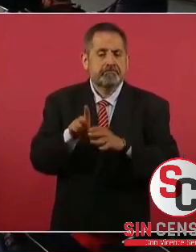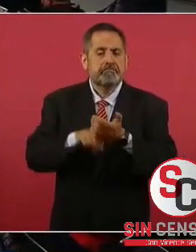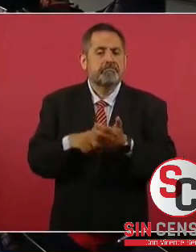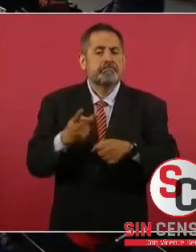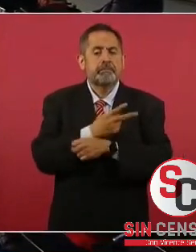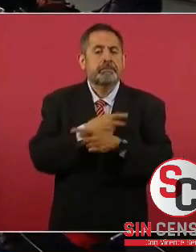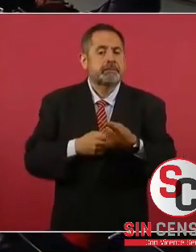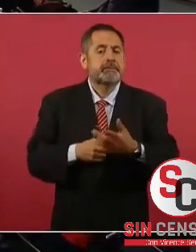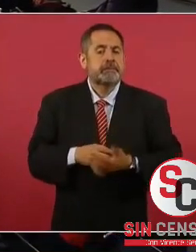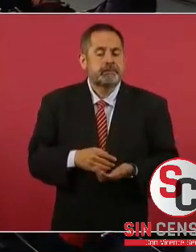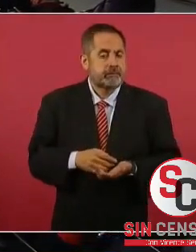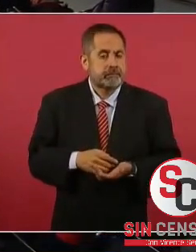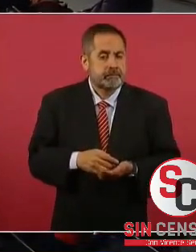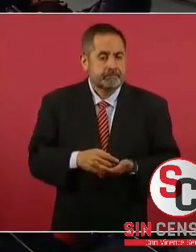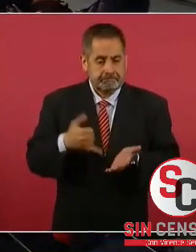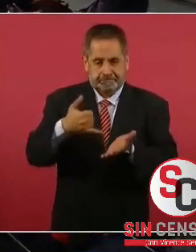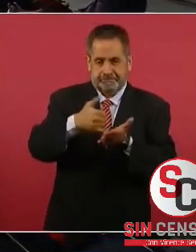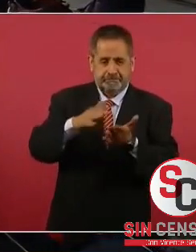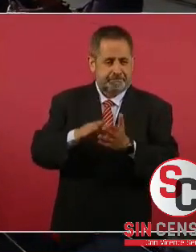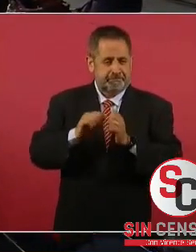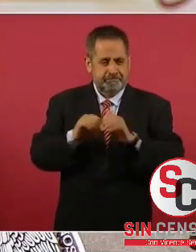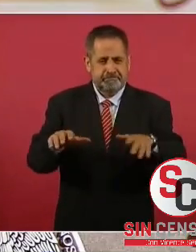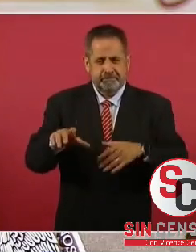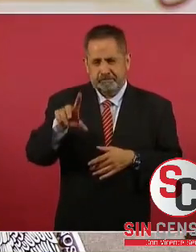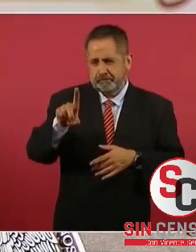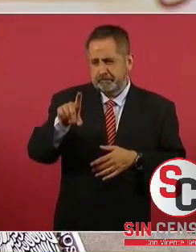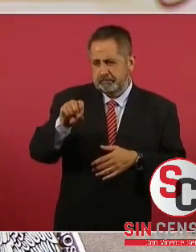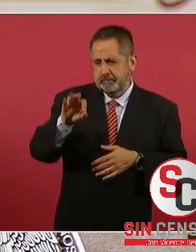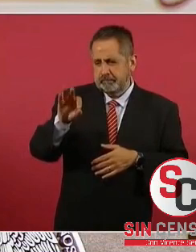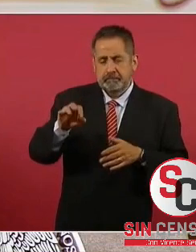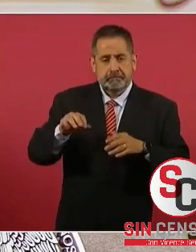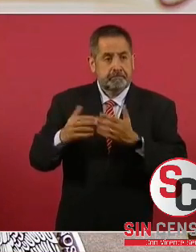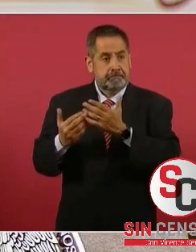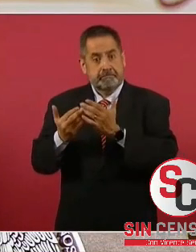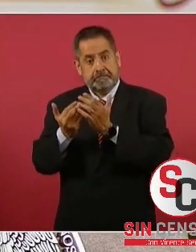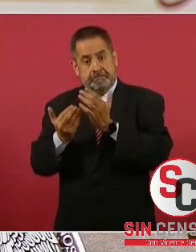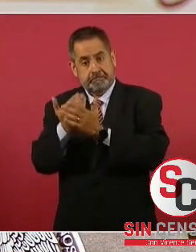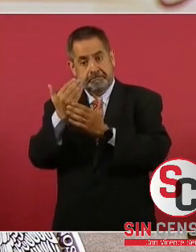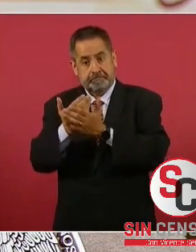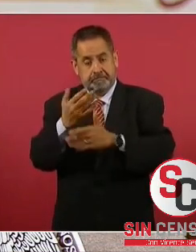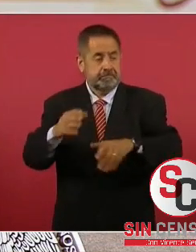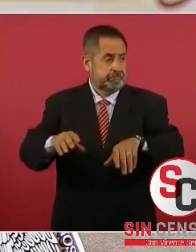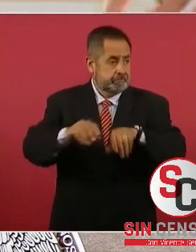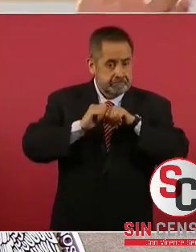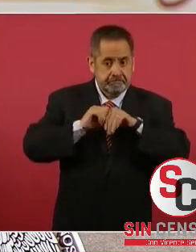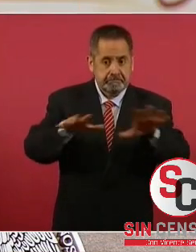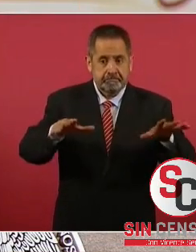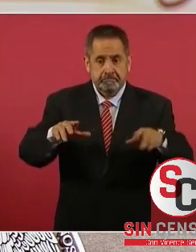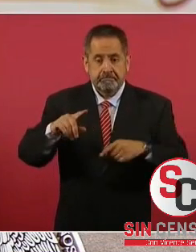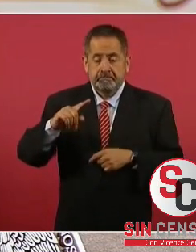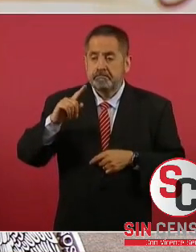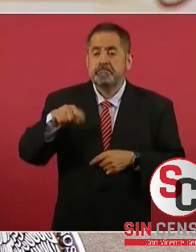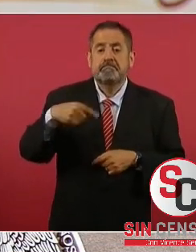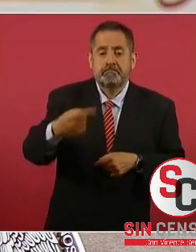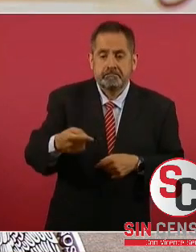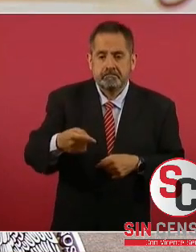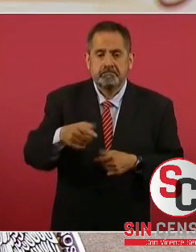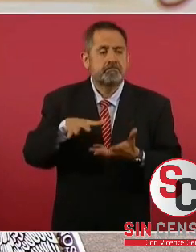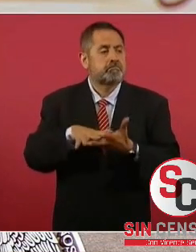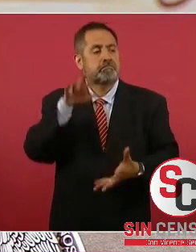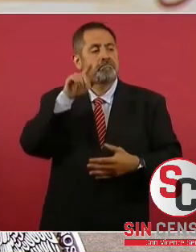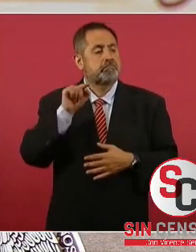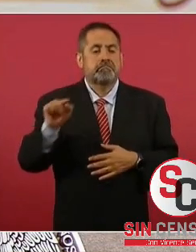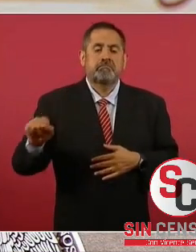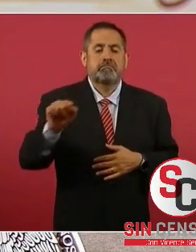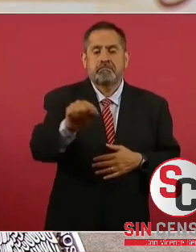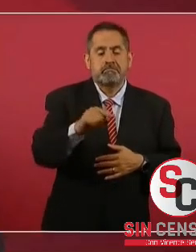que salió en la versión vespertina del diario oficial, ya teníamos la mayoría de